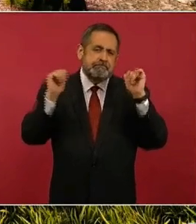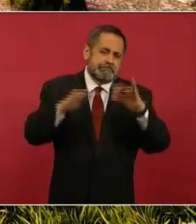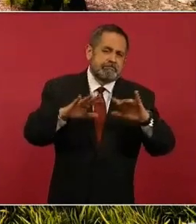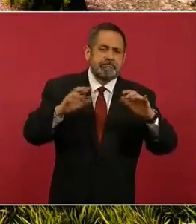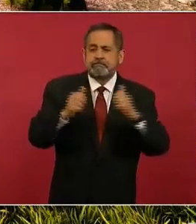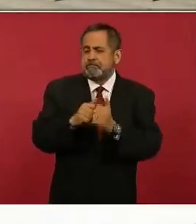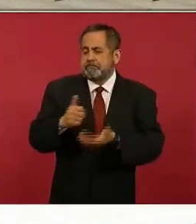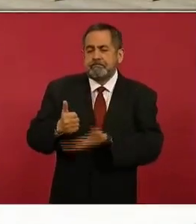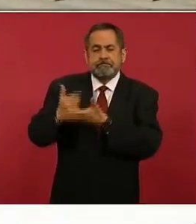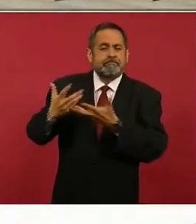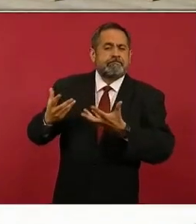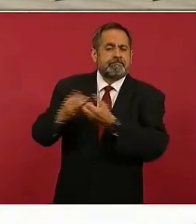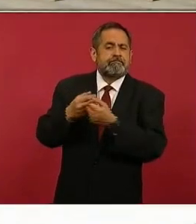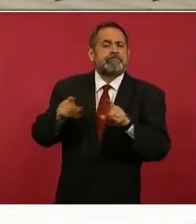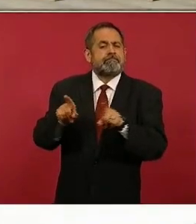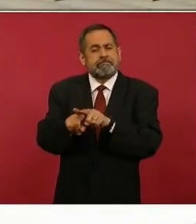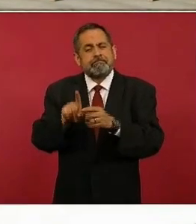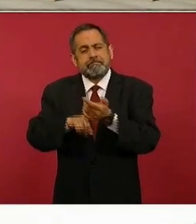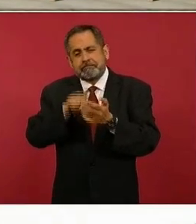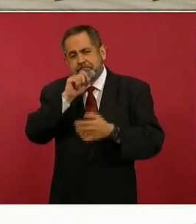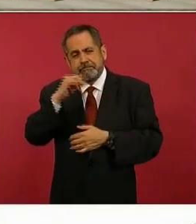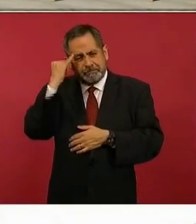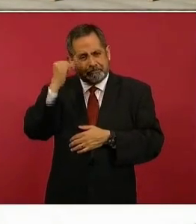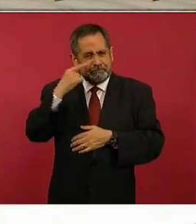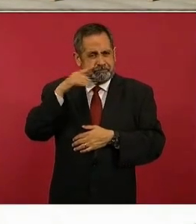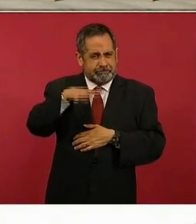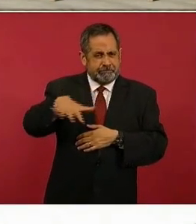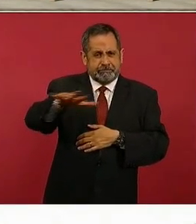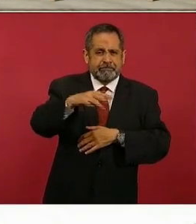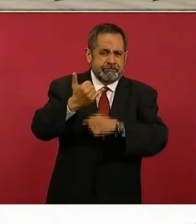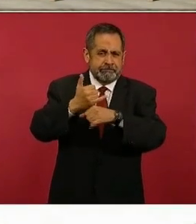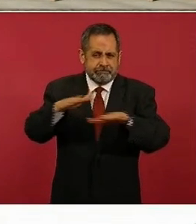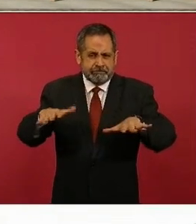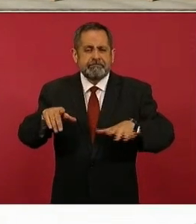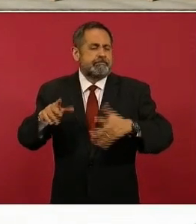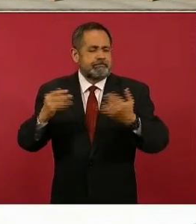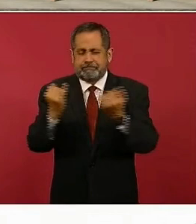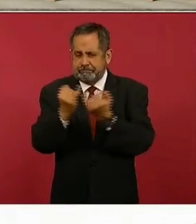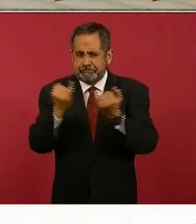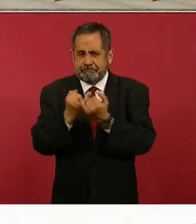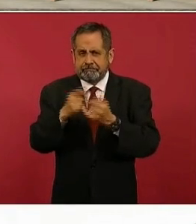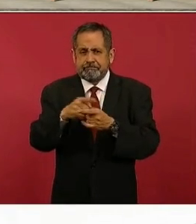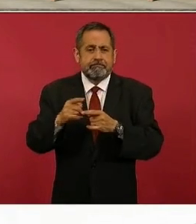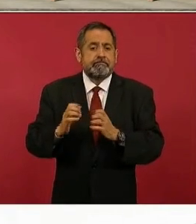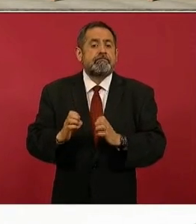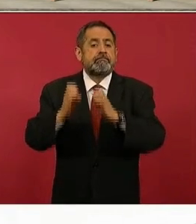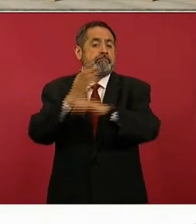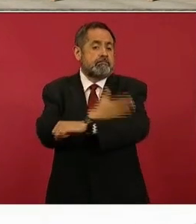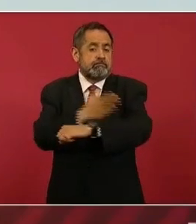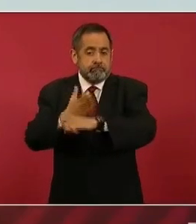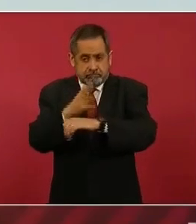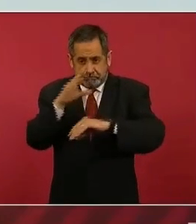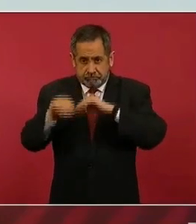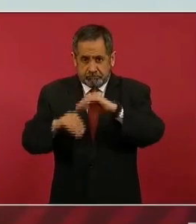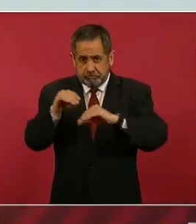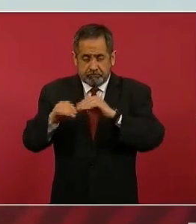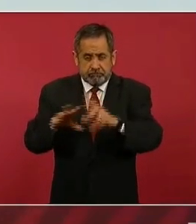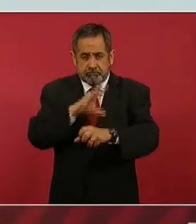mano con la misma idea que tiene el centro de visitantes o el pabellón de información del vivero, un edificio en madera que tendrá tanto